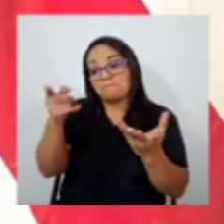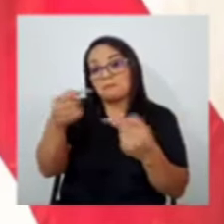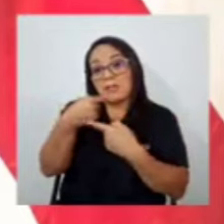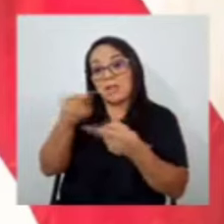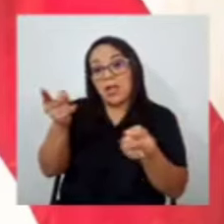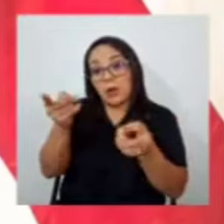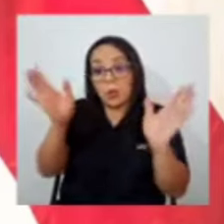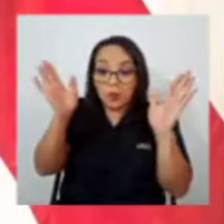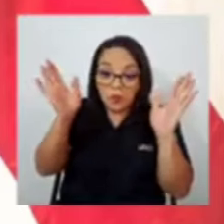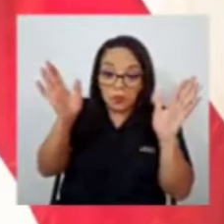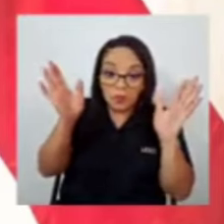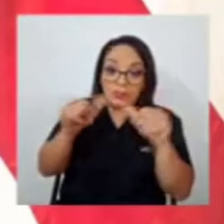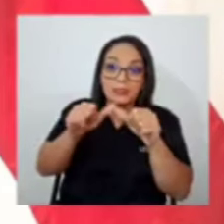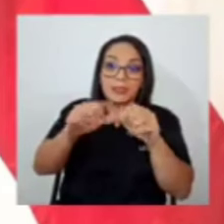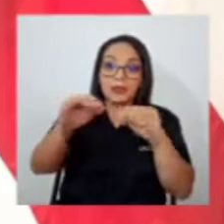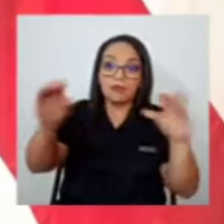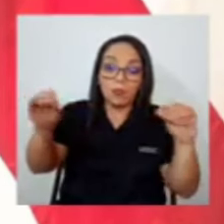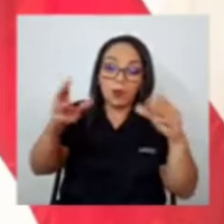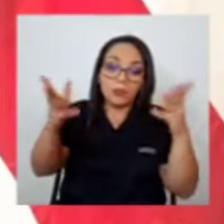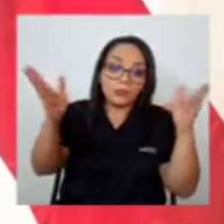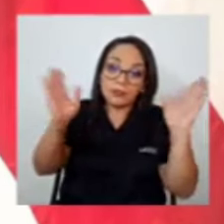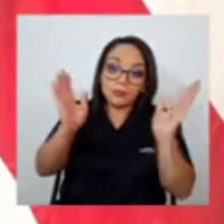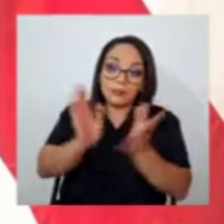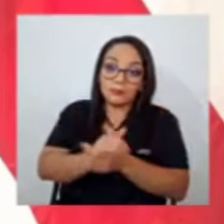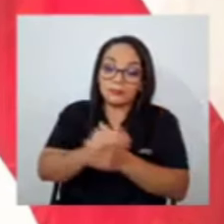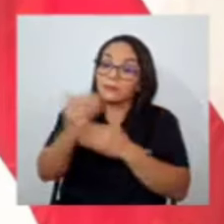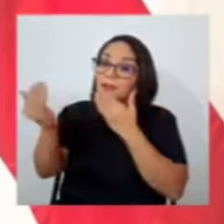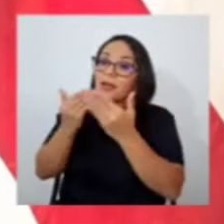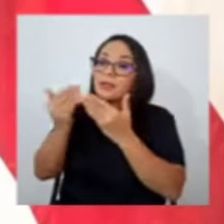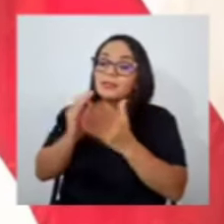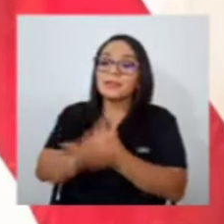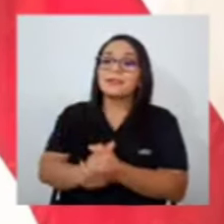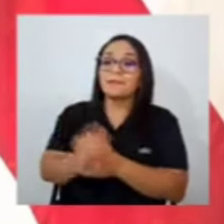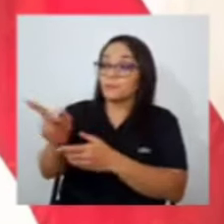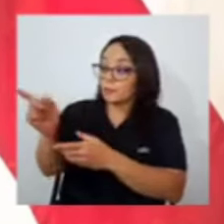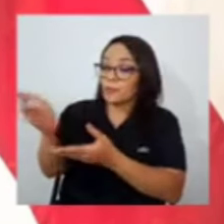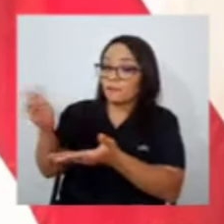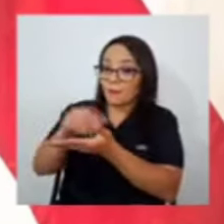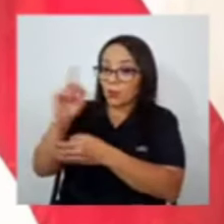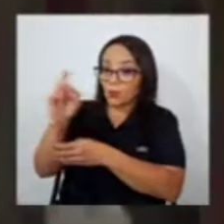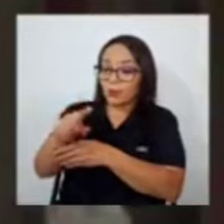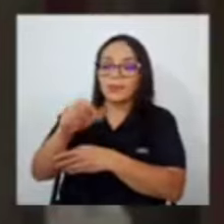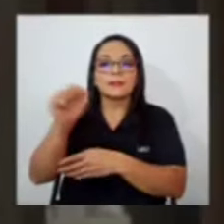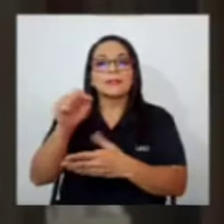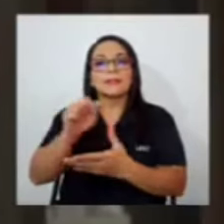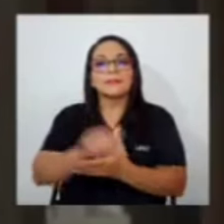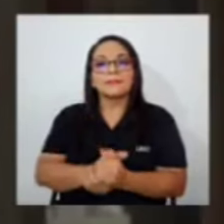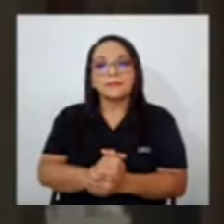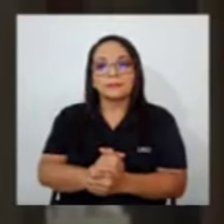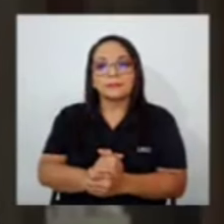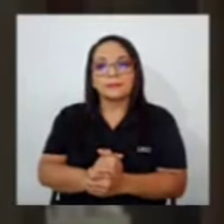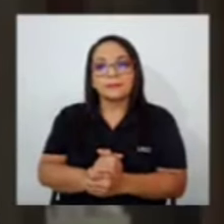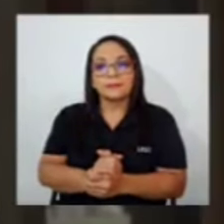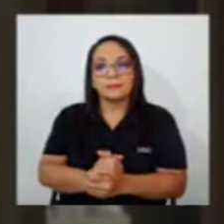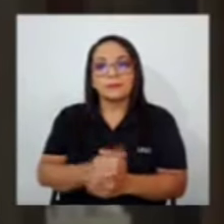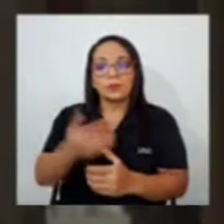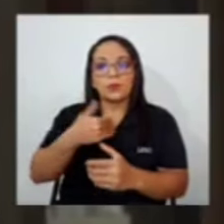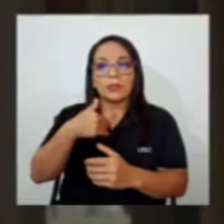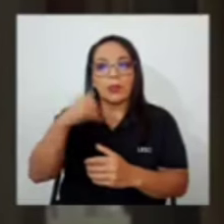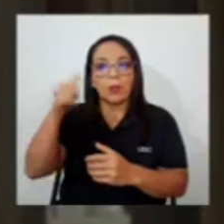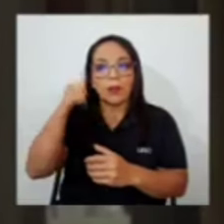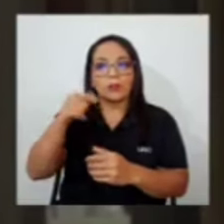de gente que quiere replicar eso gracias tiene otra pregunta si bueno yo tengo el audio acá si querés lo podemos poner